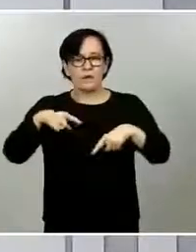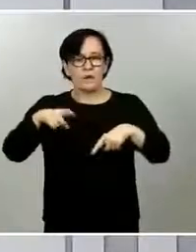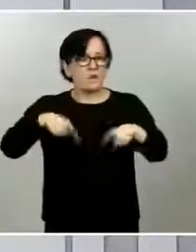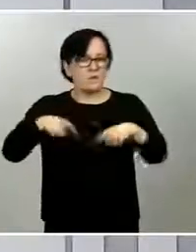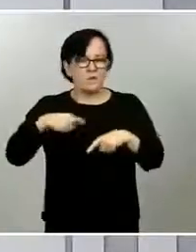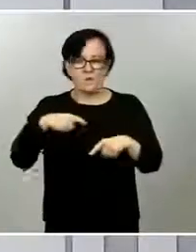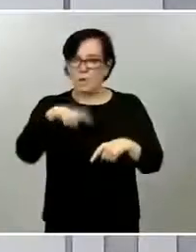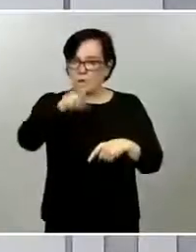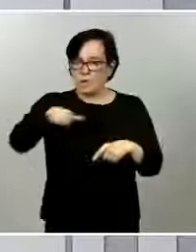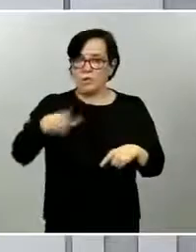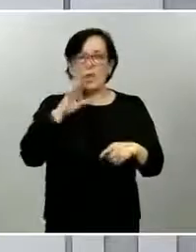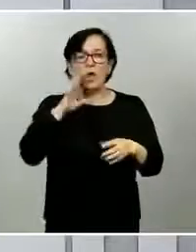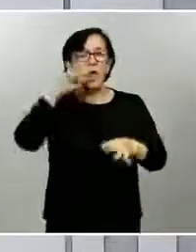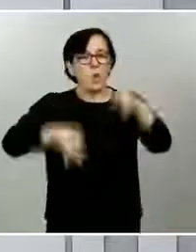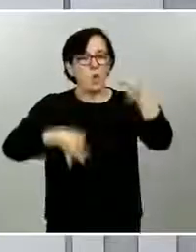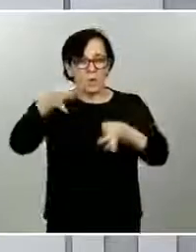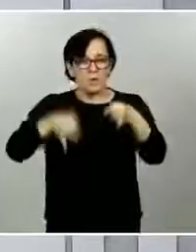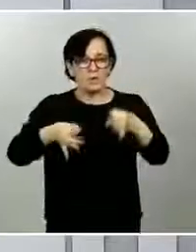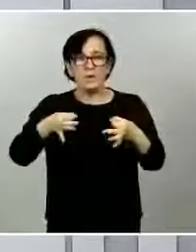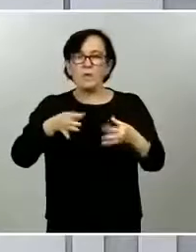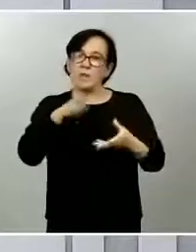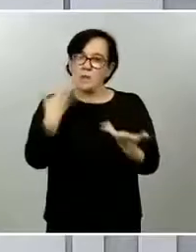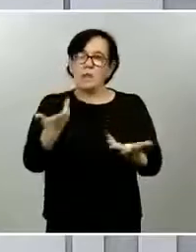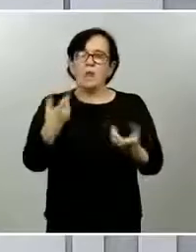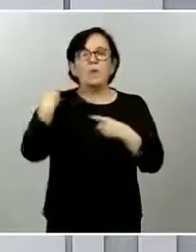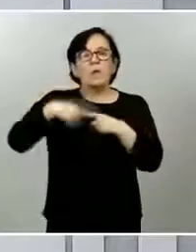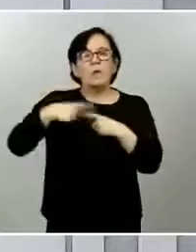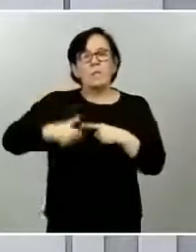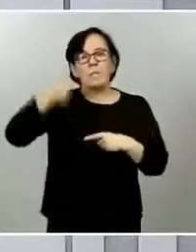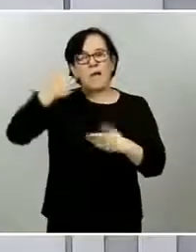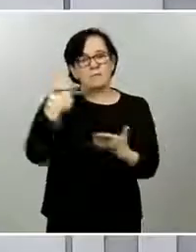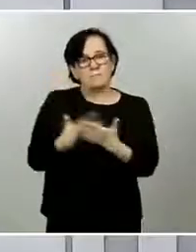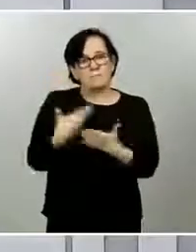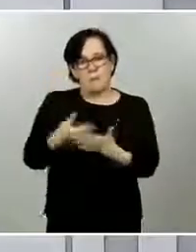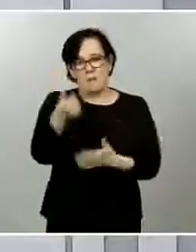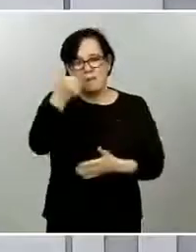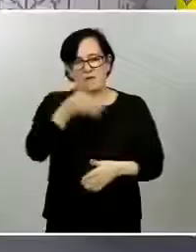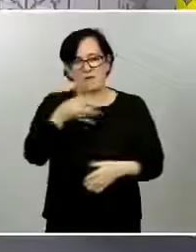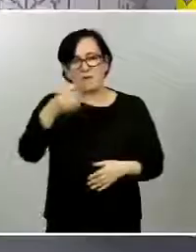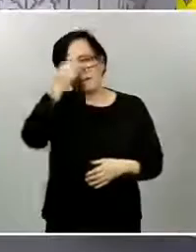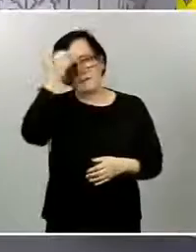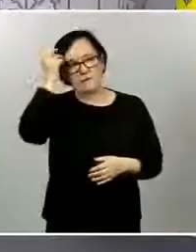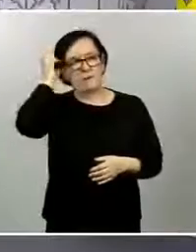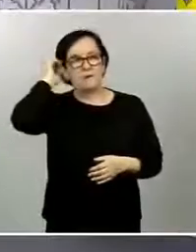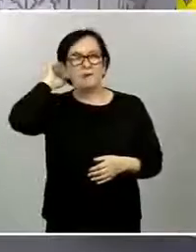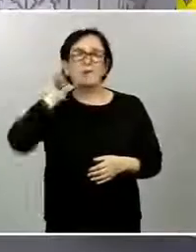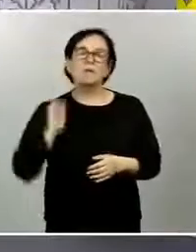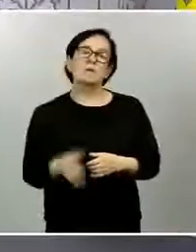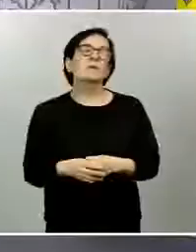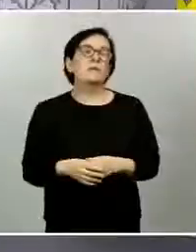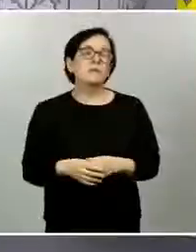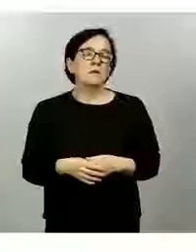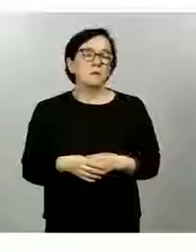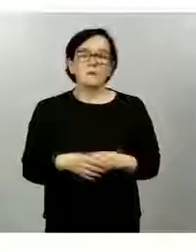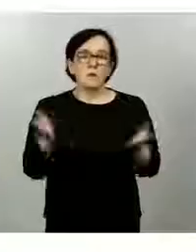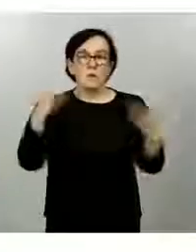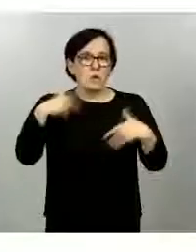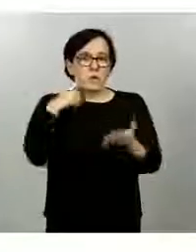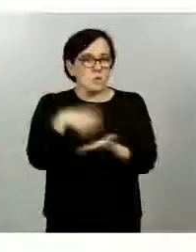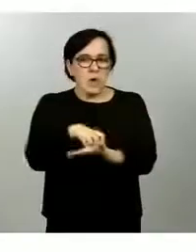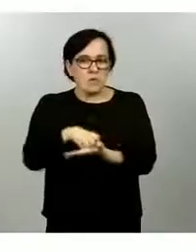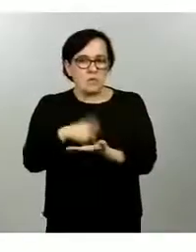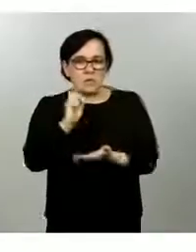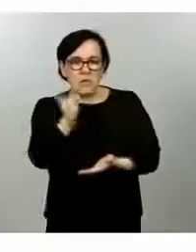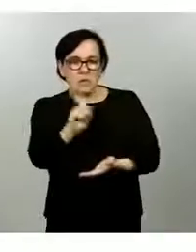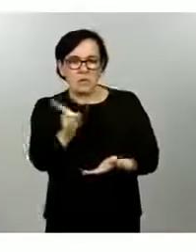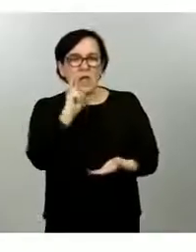razones políticas sino razones técnicas sanitarias de necesidad de orden en la movilidad de la población y necesidad